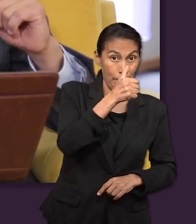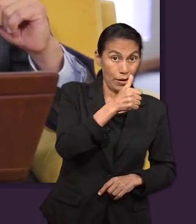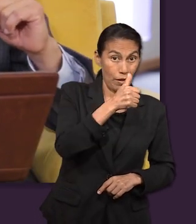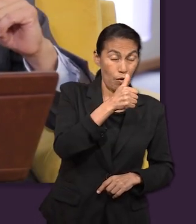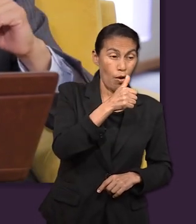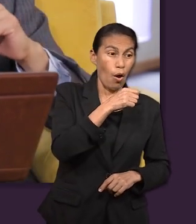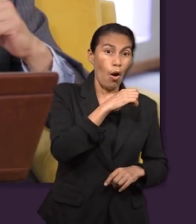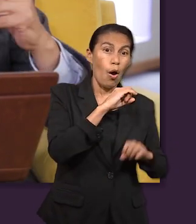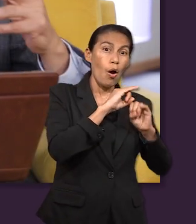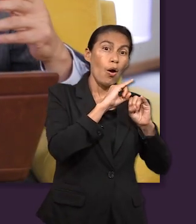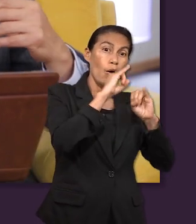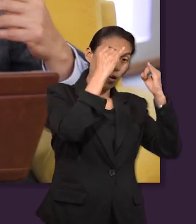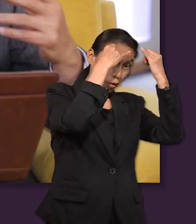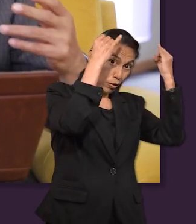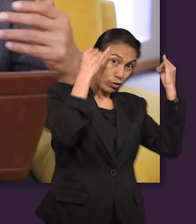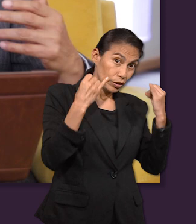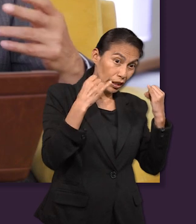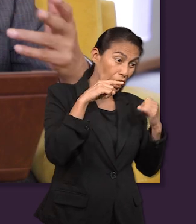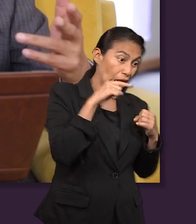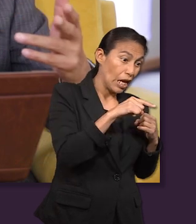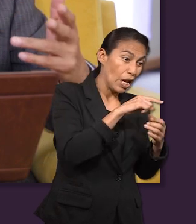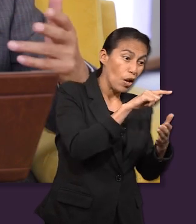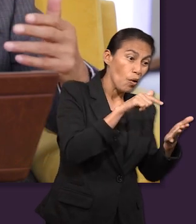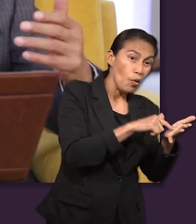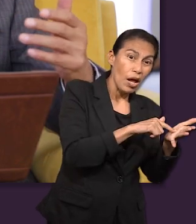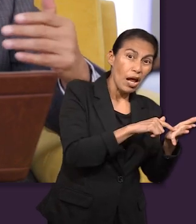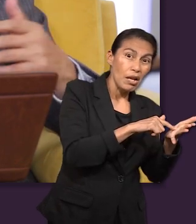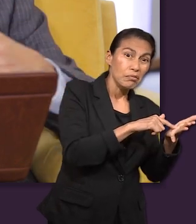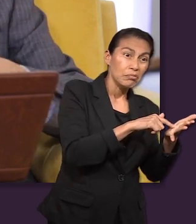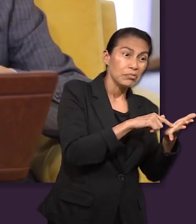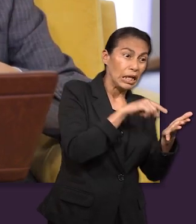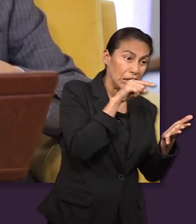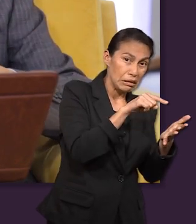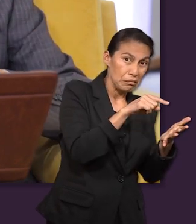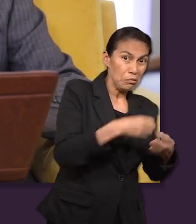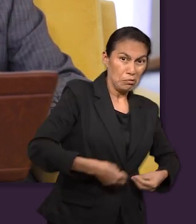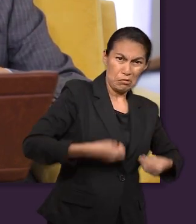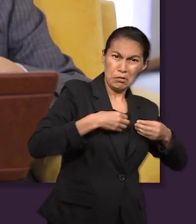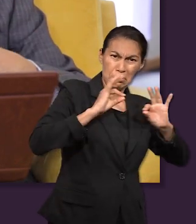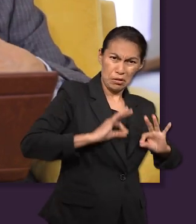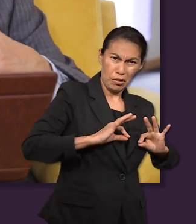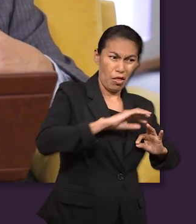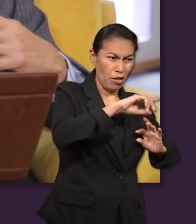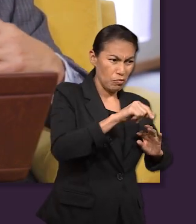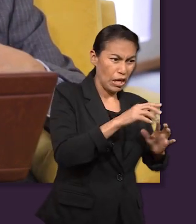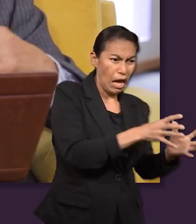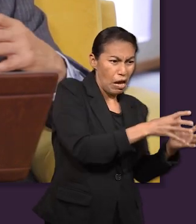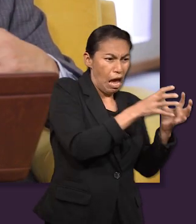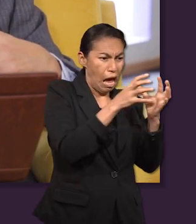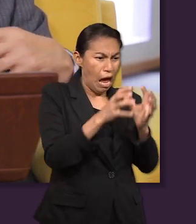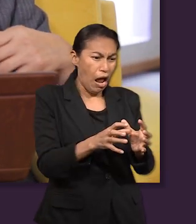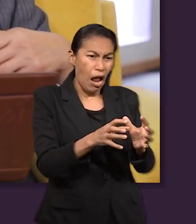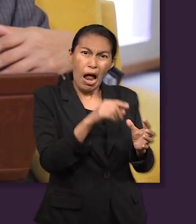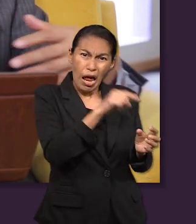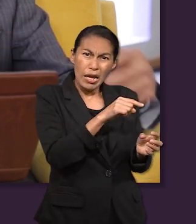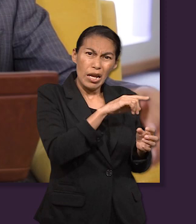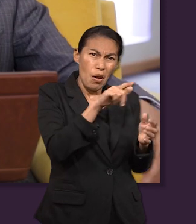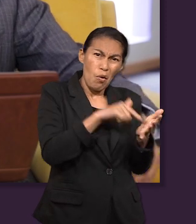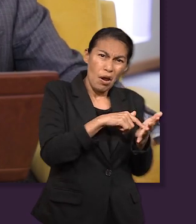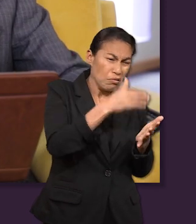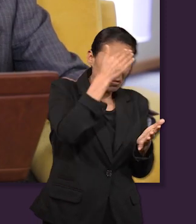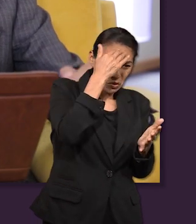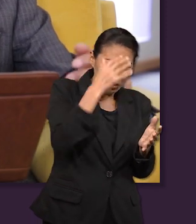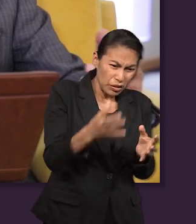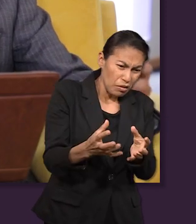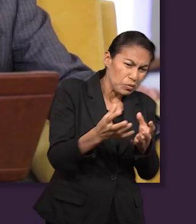tenemos que entender, José fue llevado a un mundo que no era conocido, como era todo el mundo egipcio, toda esa